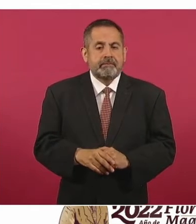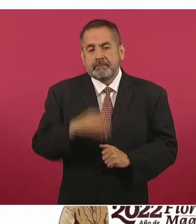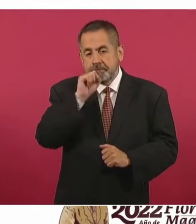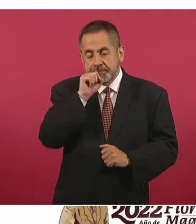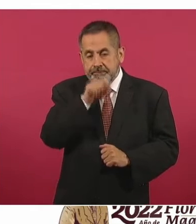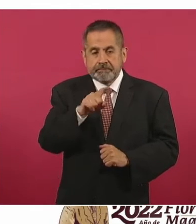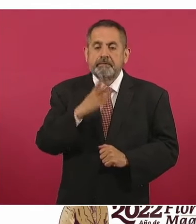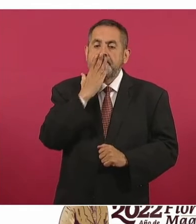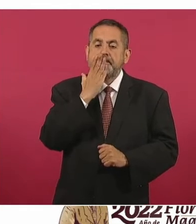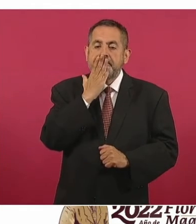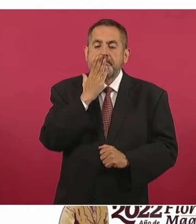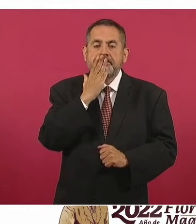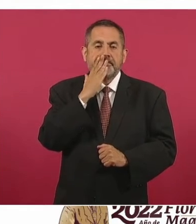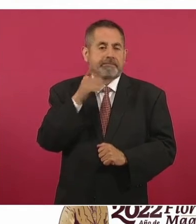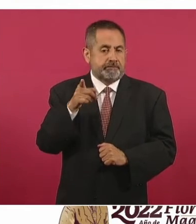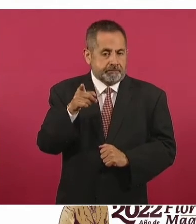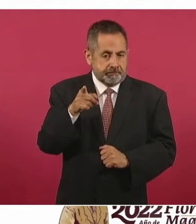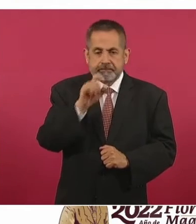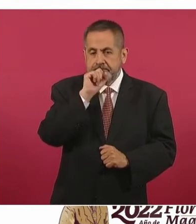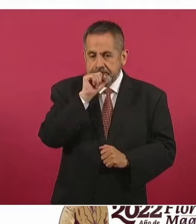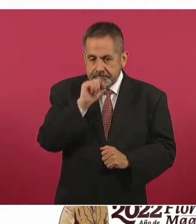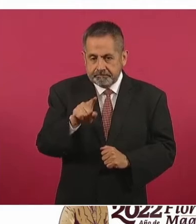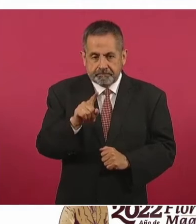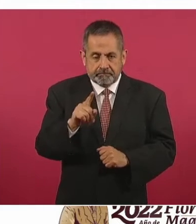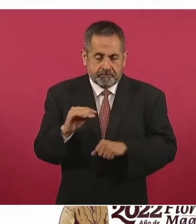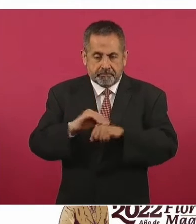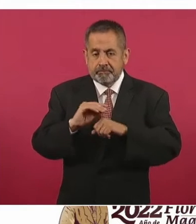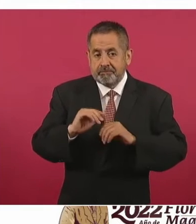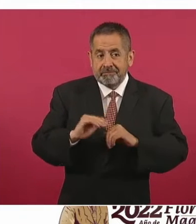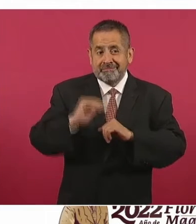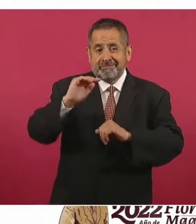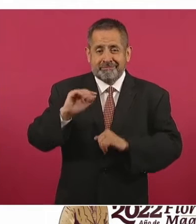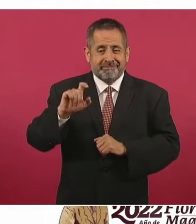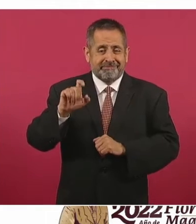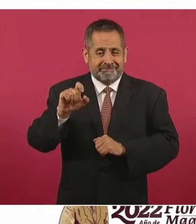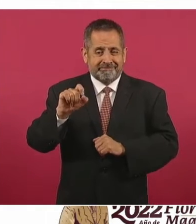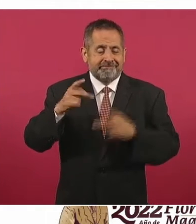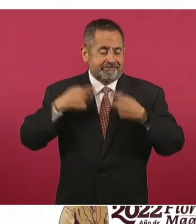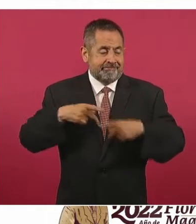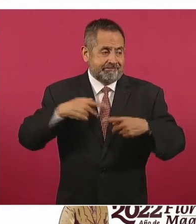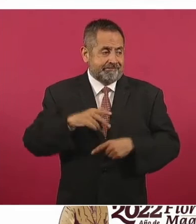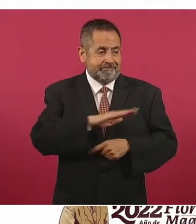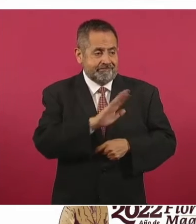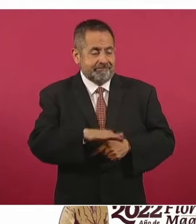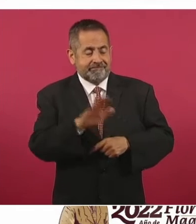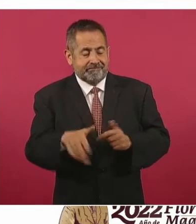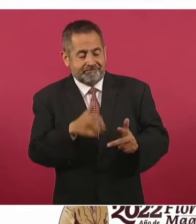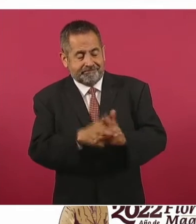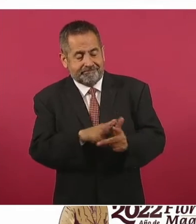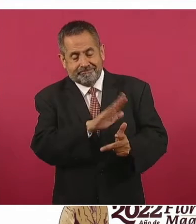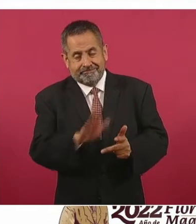caso de Sonora, tuvimos un incremento de veinte víctimas más. Adelante,